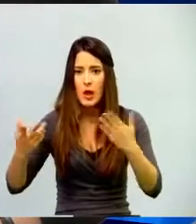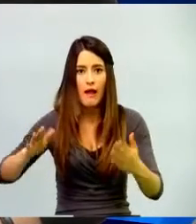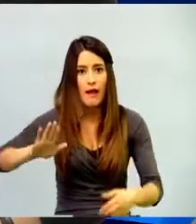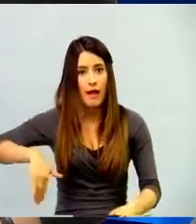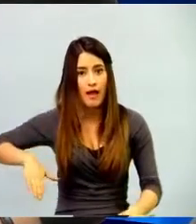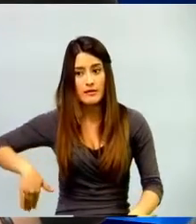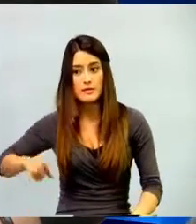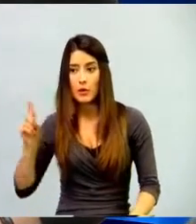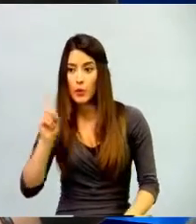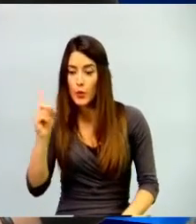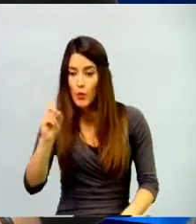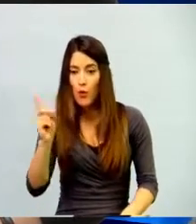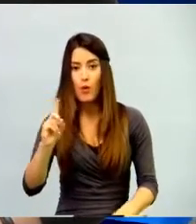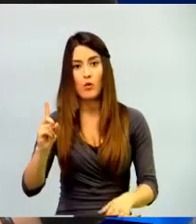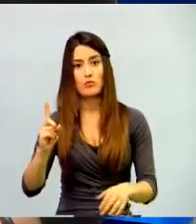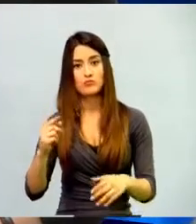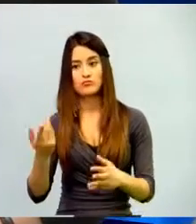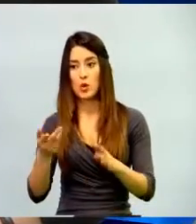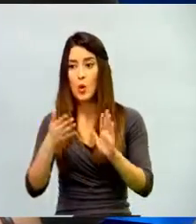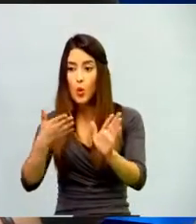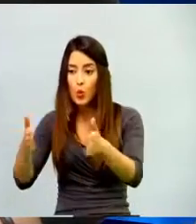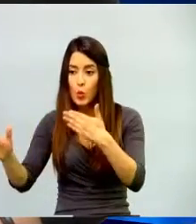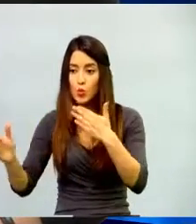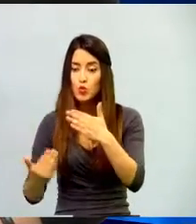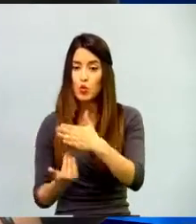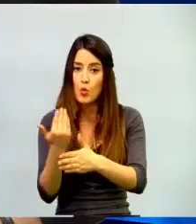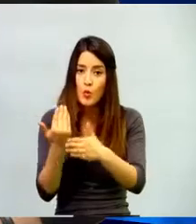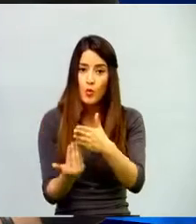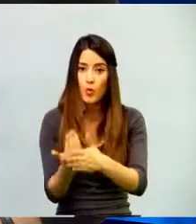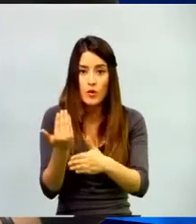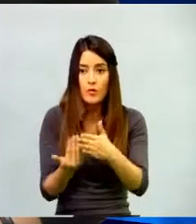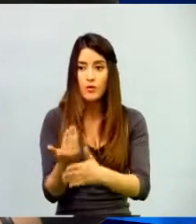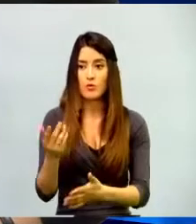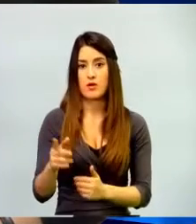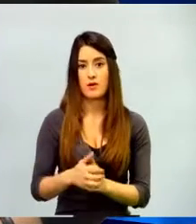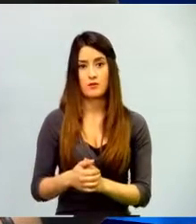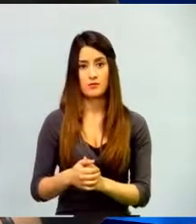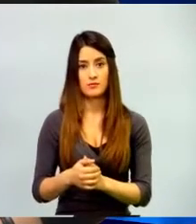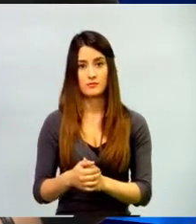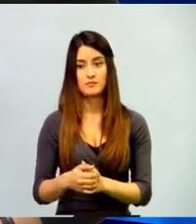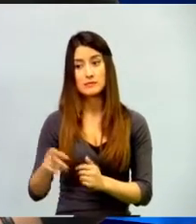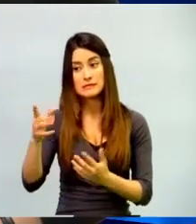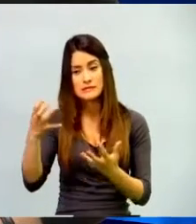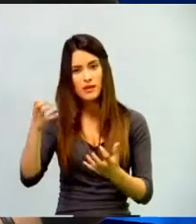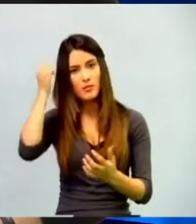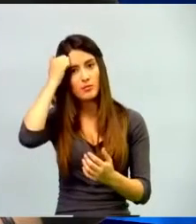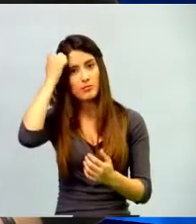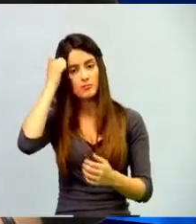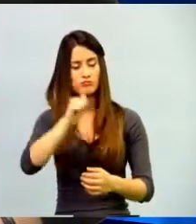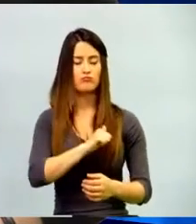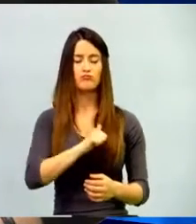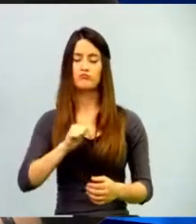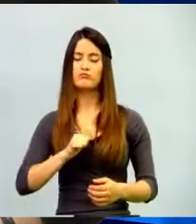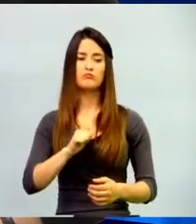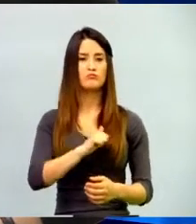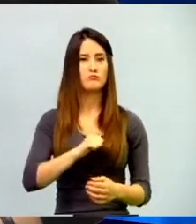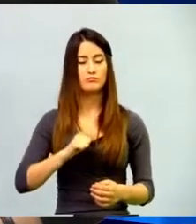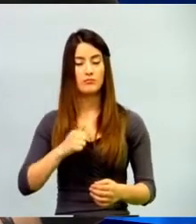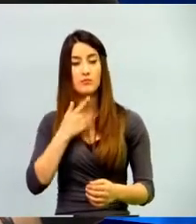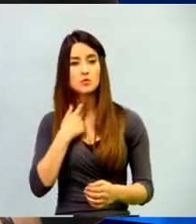adaptar sus cursos, pero entre más autónomos sean los docentes, para nosotros siempre será mejor, ¿no?